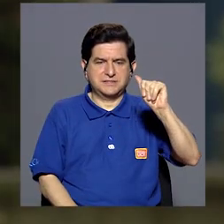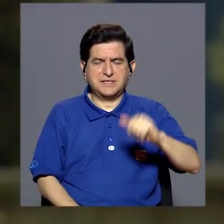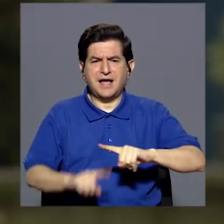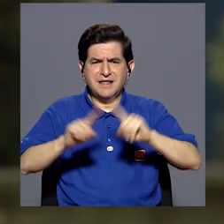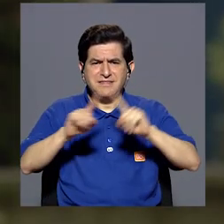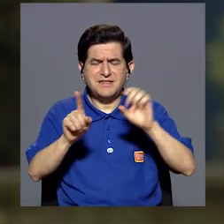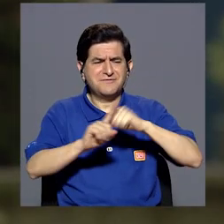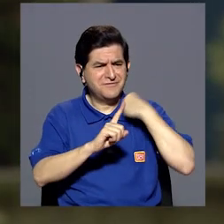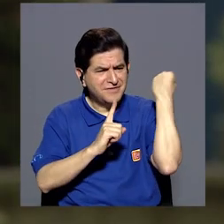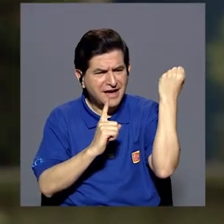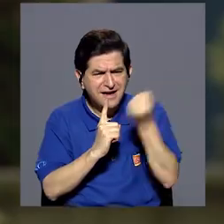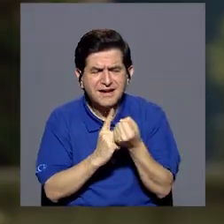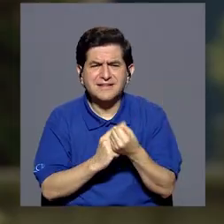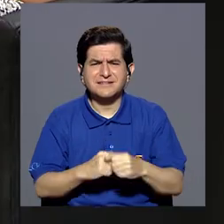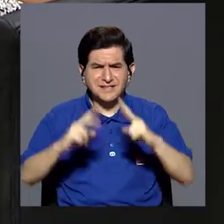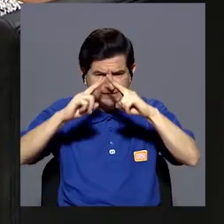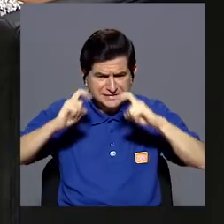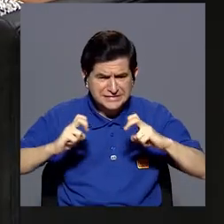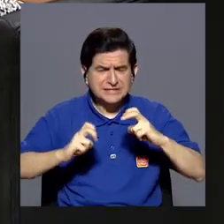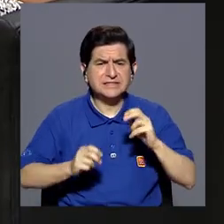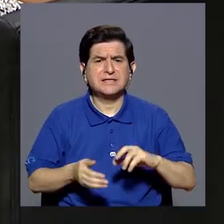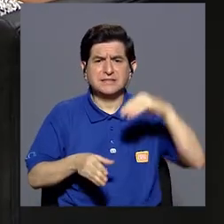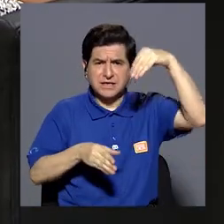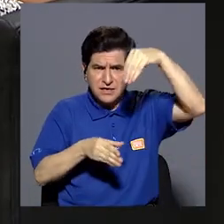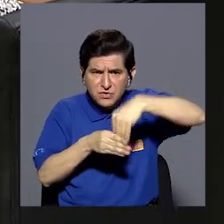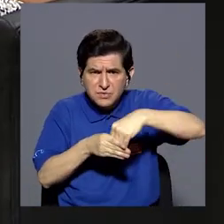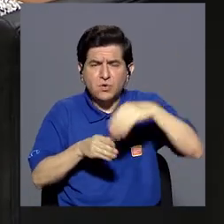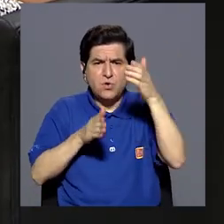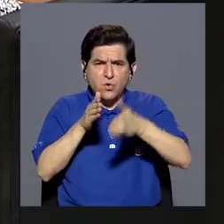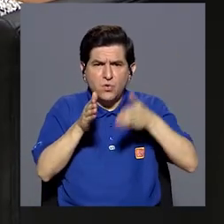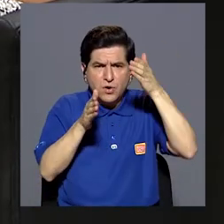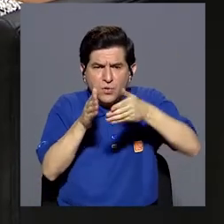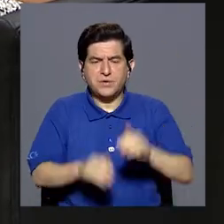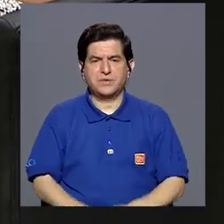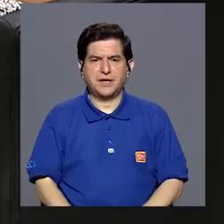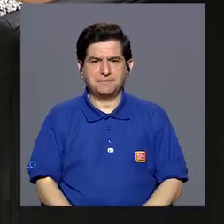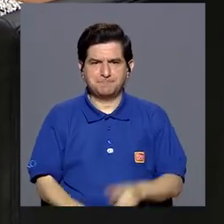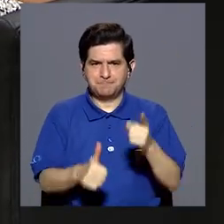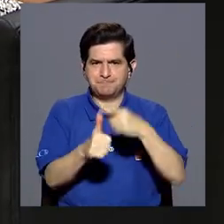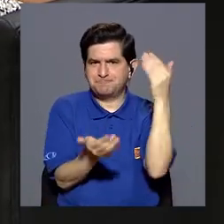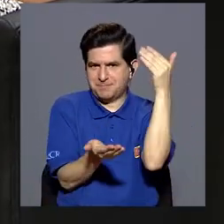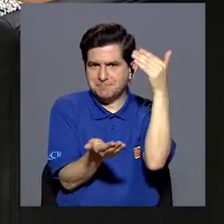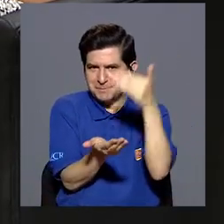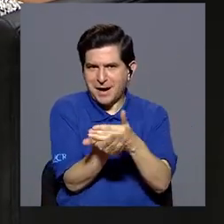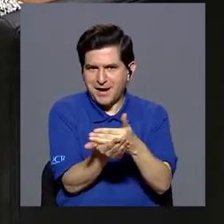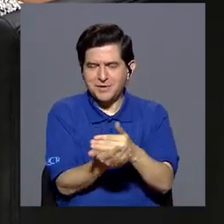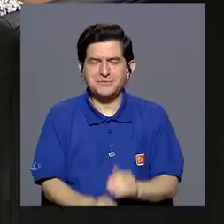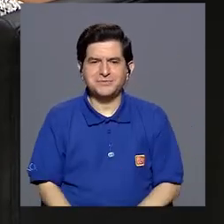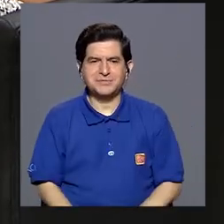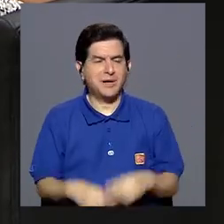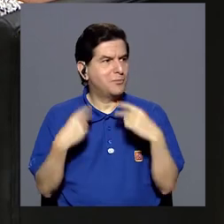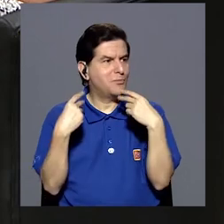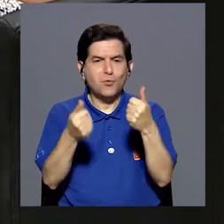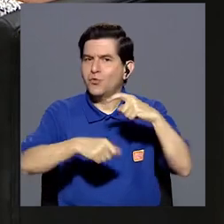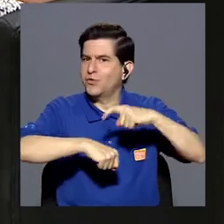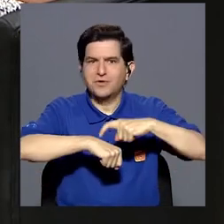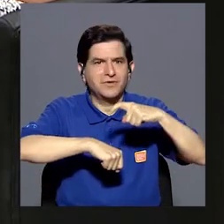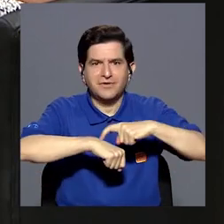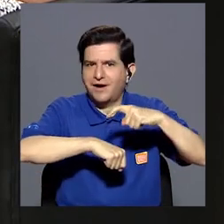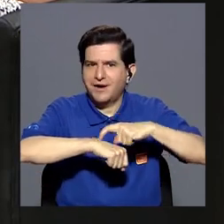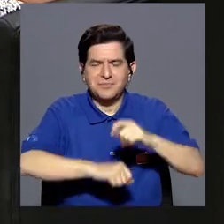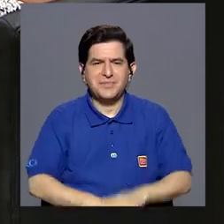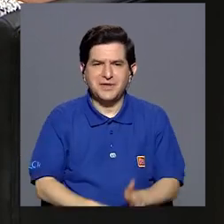que empezar a ver los distintos matices del cuidado. Claro que sí. Bueno, vamos a hacer una primera pausa. Este bloque se nos fue